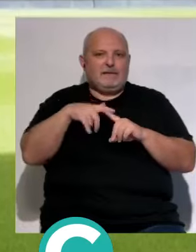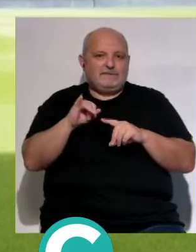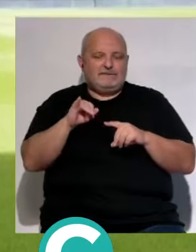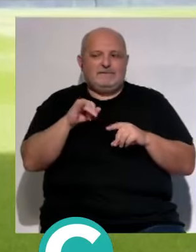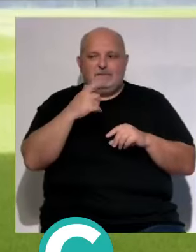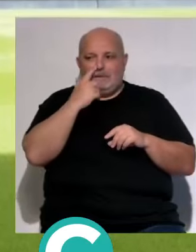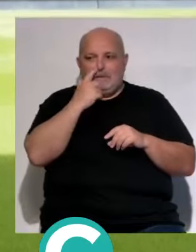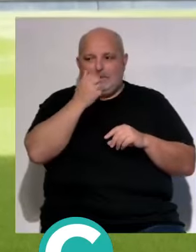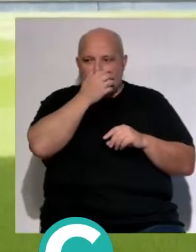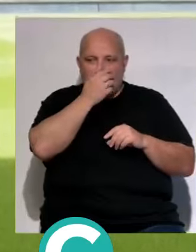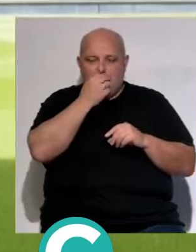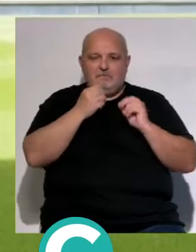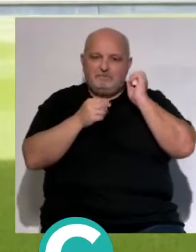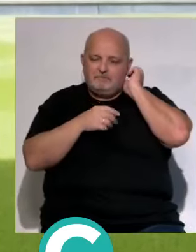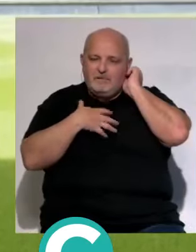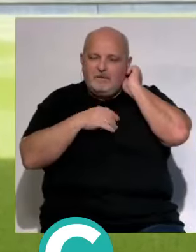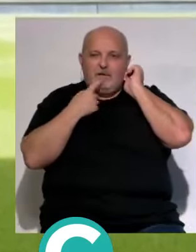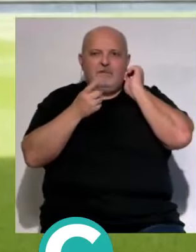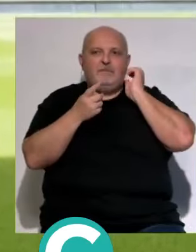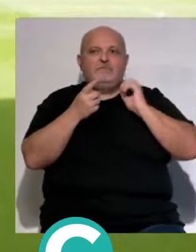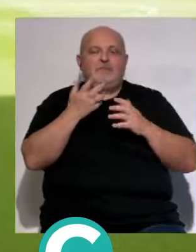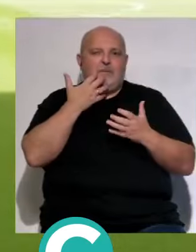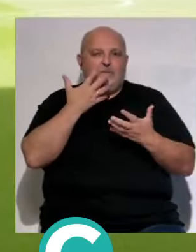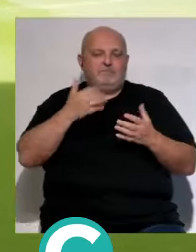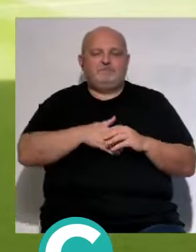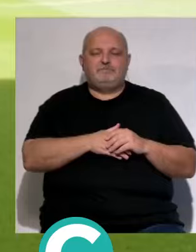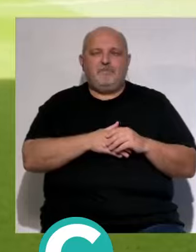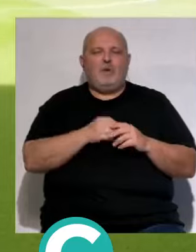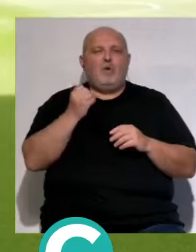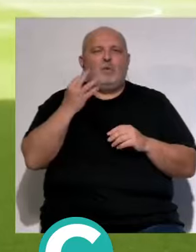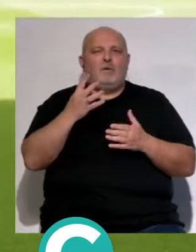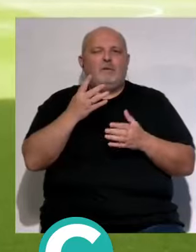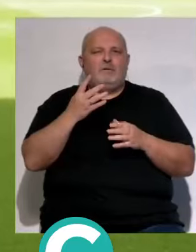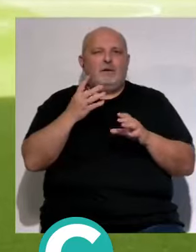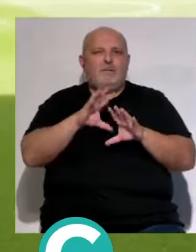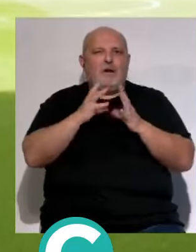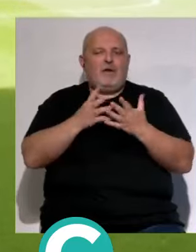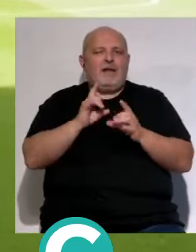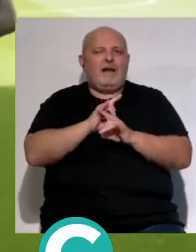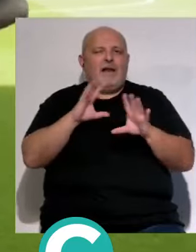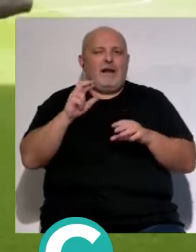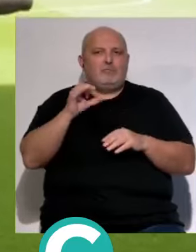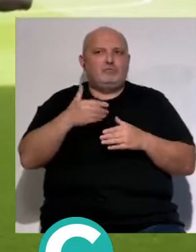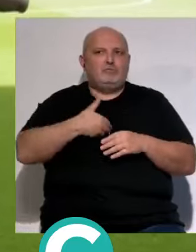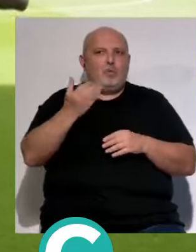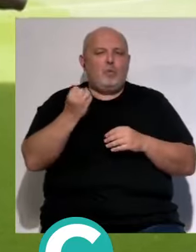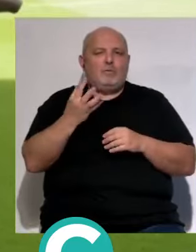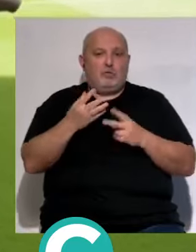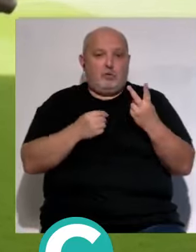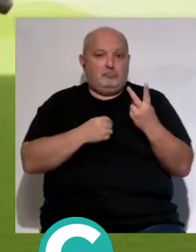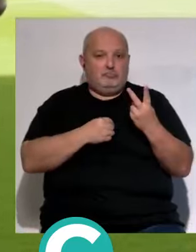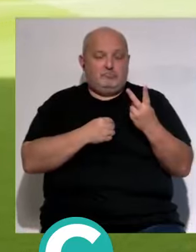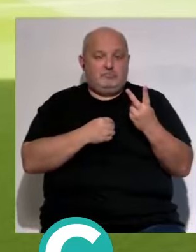si pero si Dani pero podemos decir por ejemplo ¿cuántos balones claros ha tenido Cris para rematar? dos